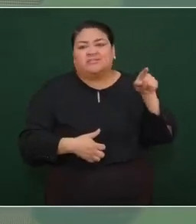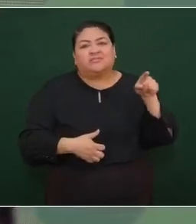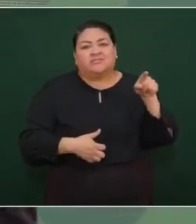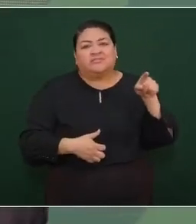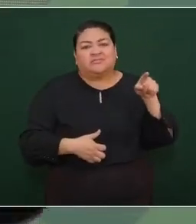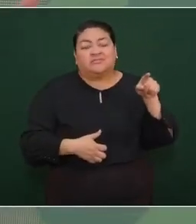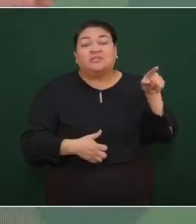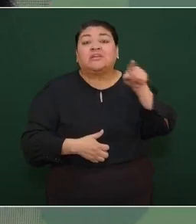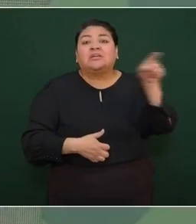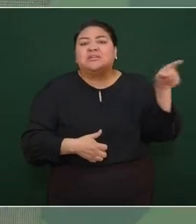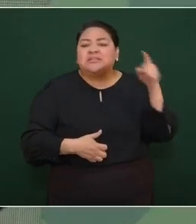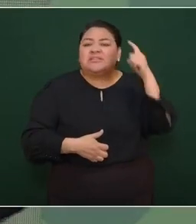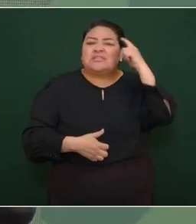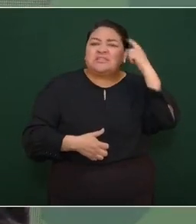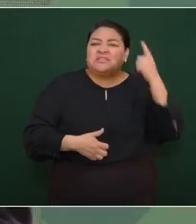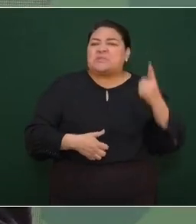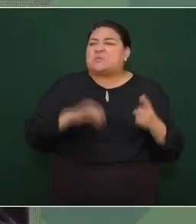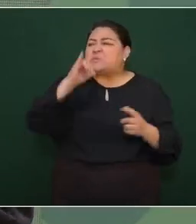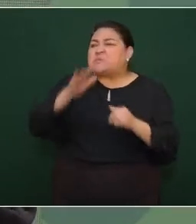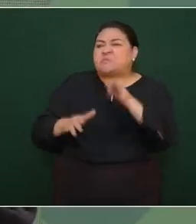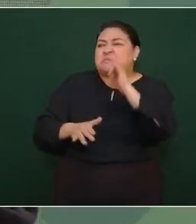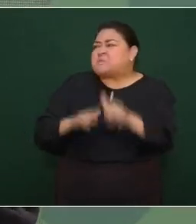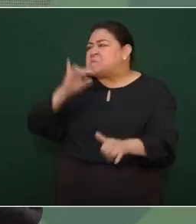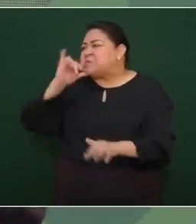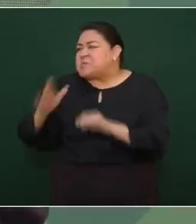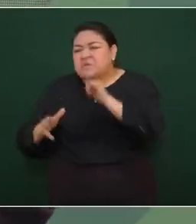y empiezan a insultar